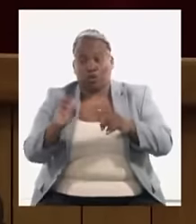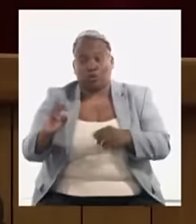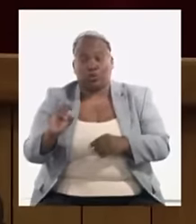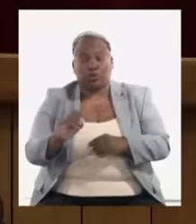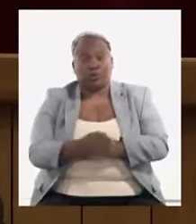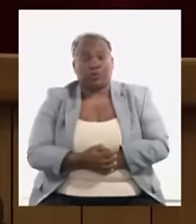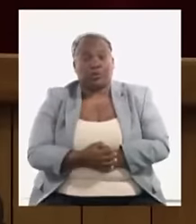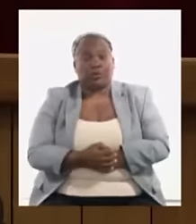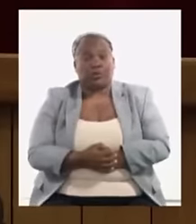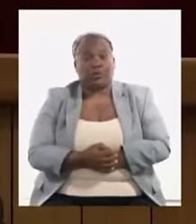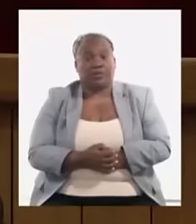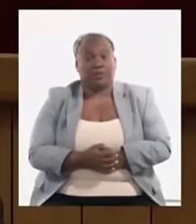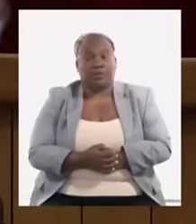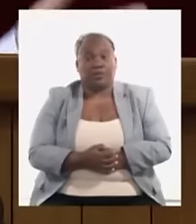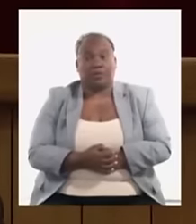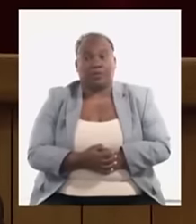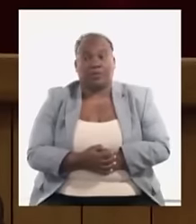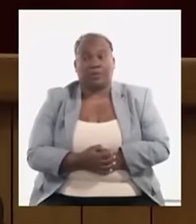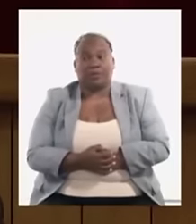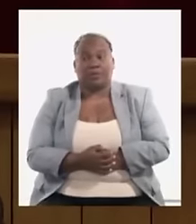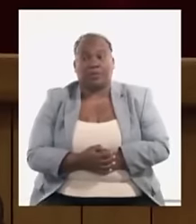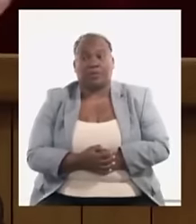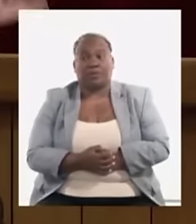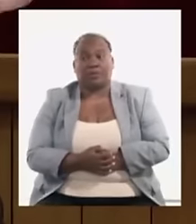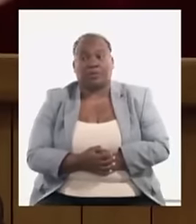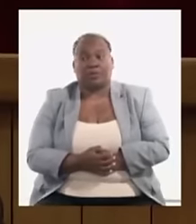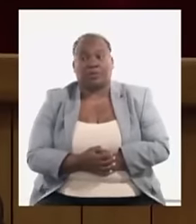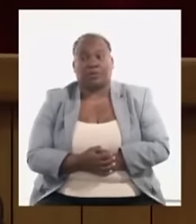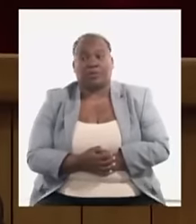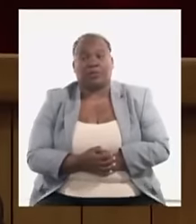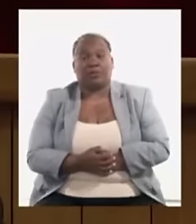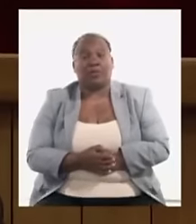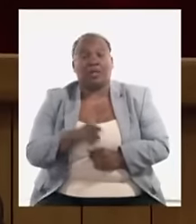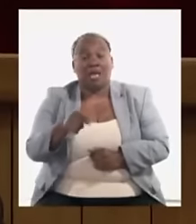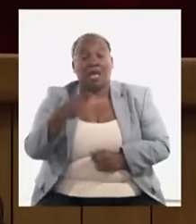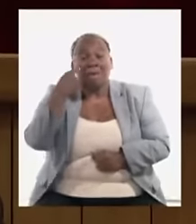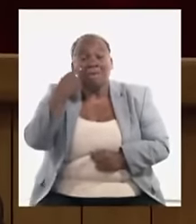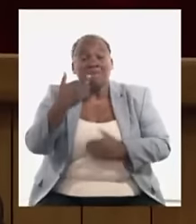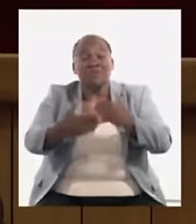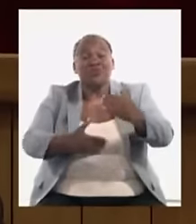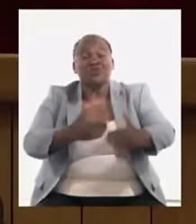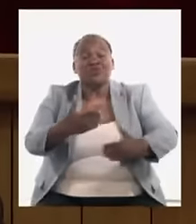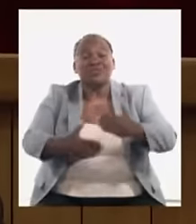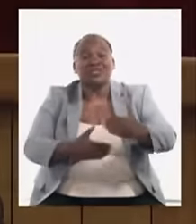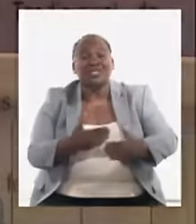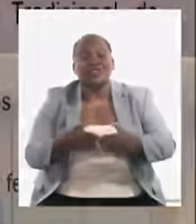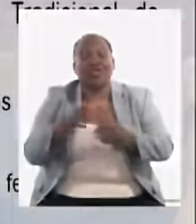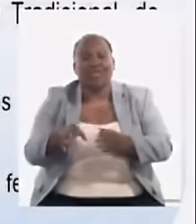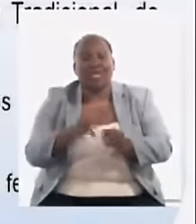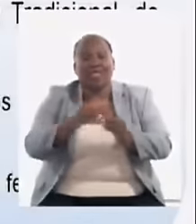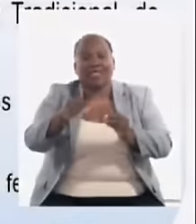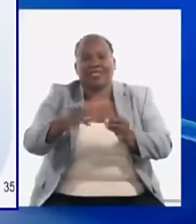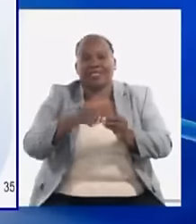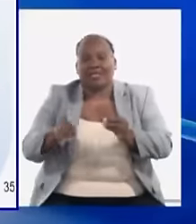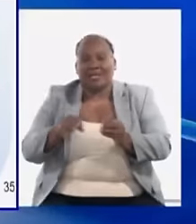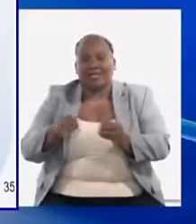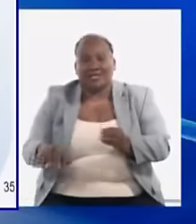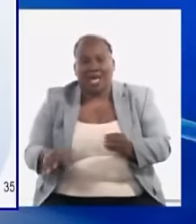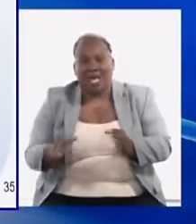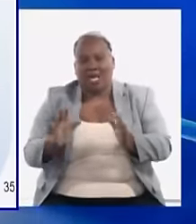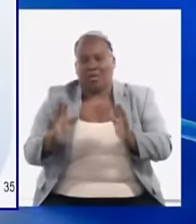nosotros tenemos vamos estudiando así estamos en el proceso de ir descentralizando y